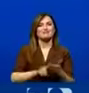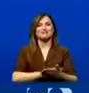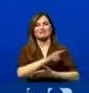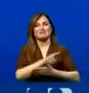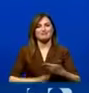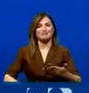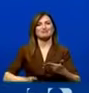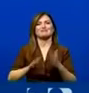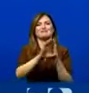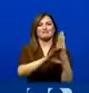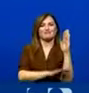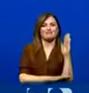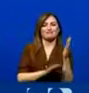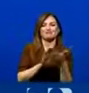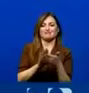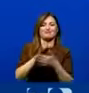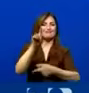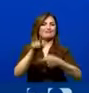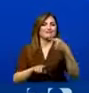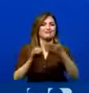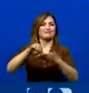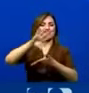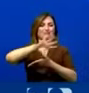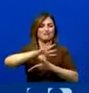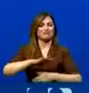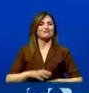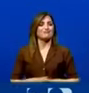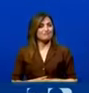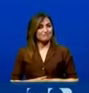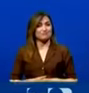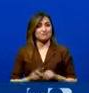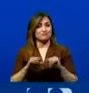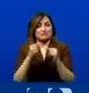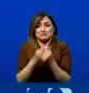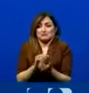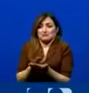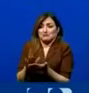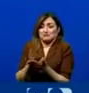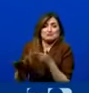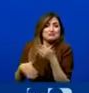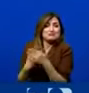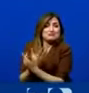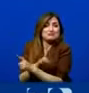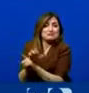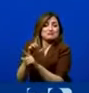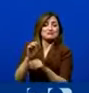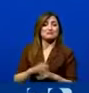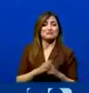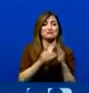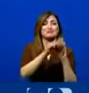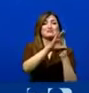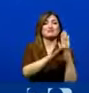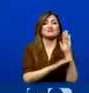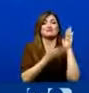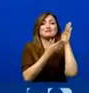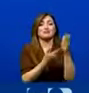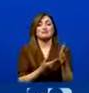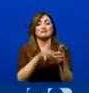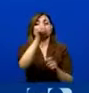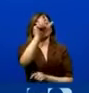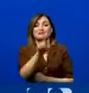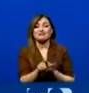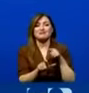de recibir una amnistía dada por la Asamblea Nacional en la Constitución, como por ejemplo personas